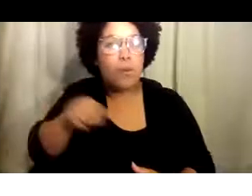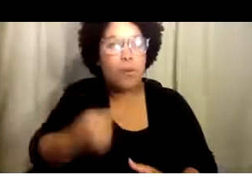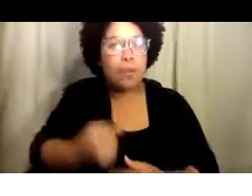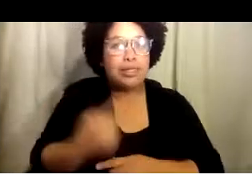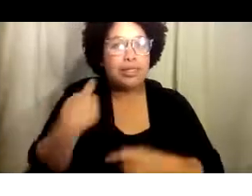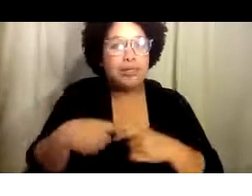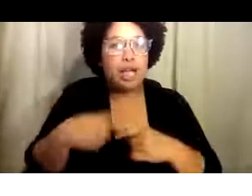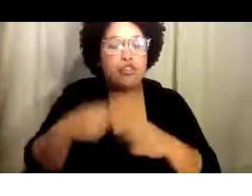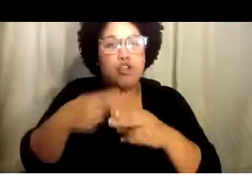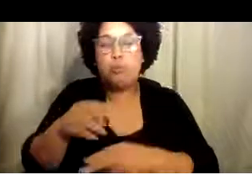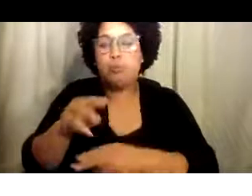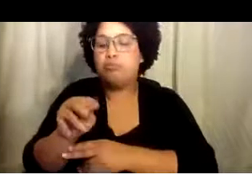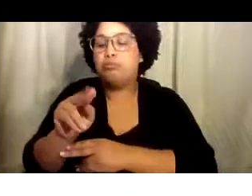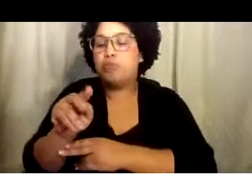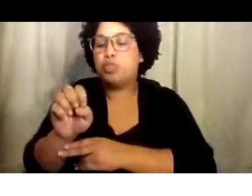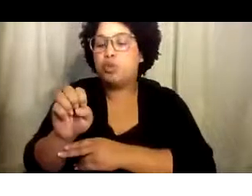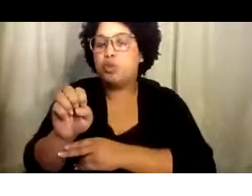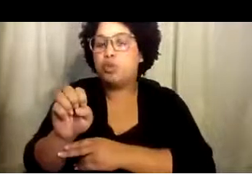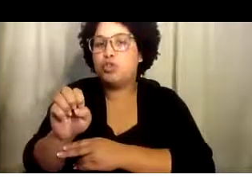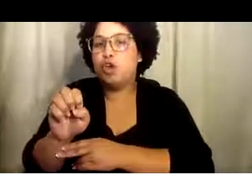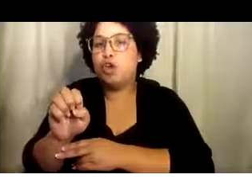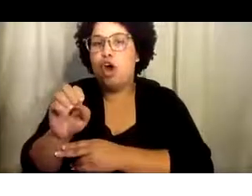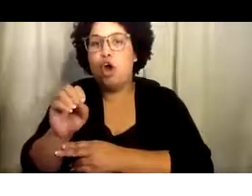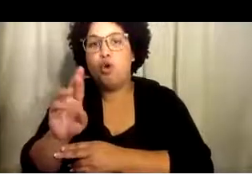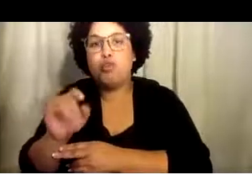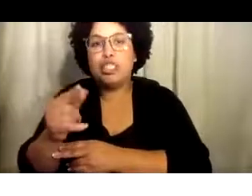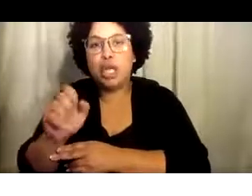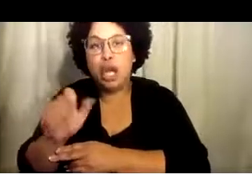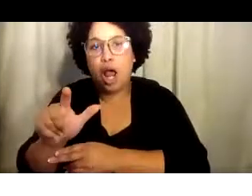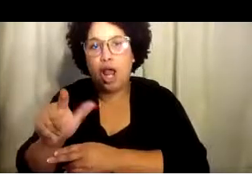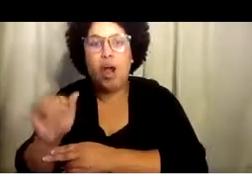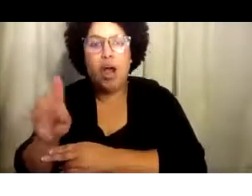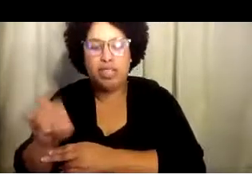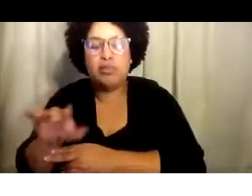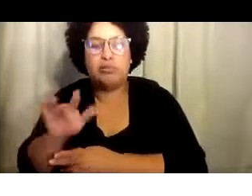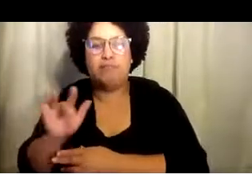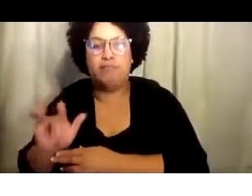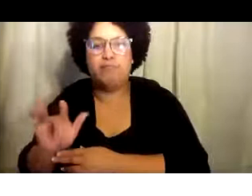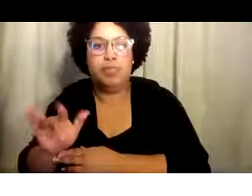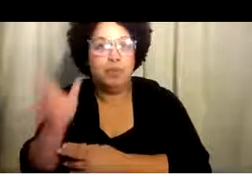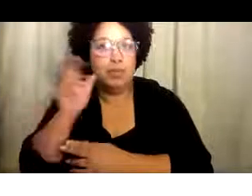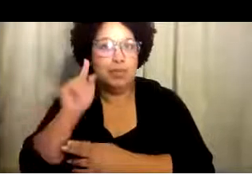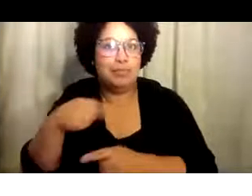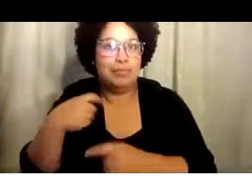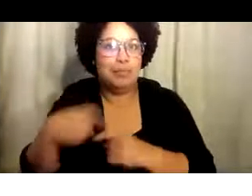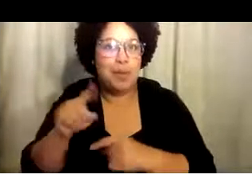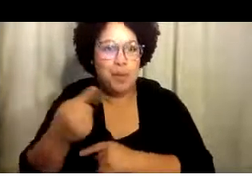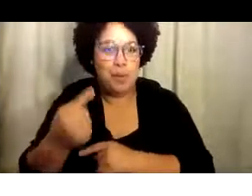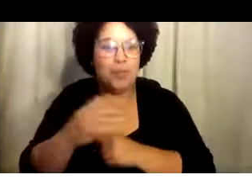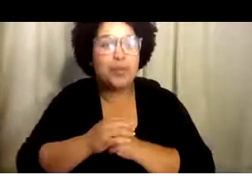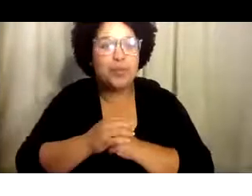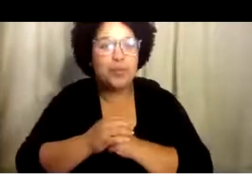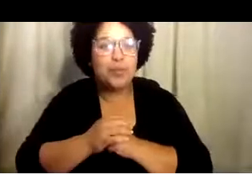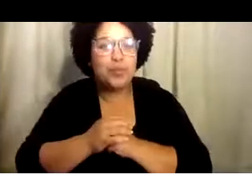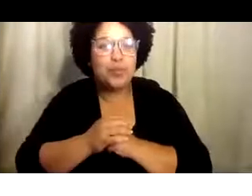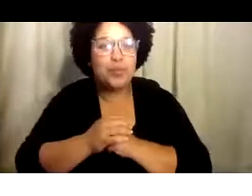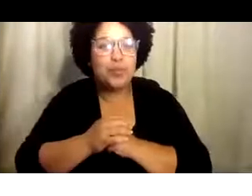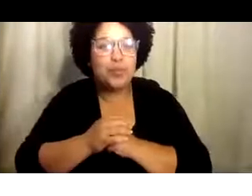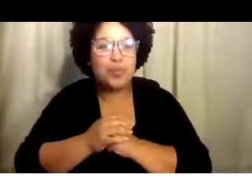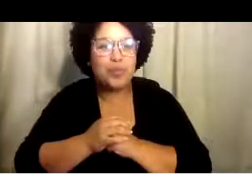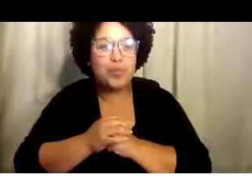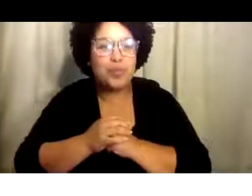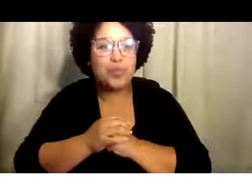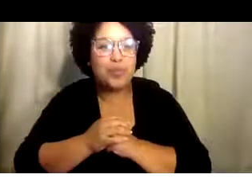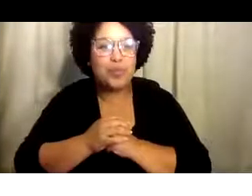Gutiérrez para ver una interpretación al vivo y simultáneo del seminario web. En el canal español, si usted selecciona